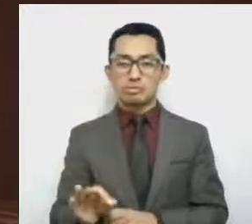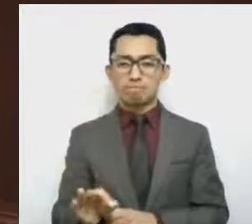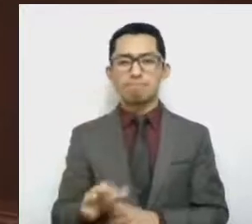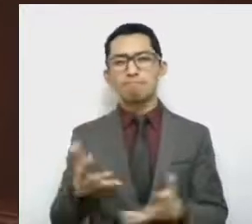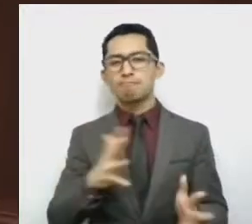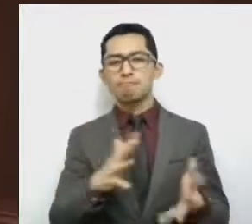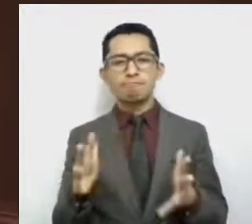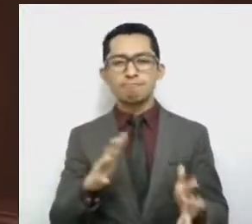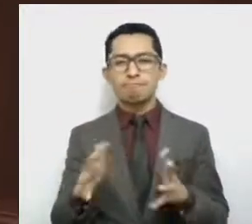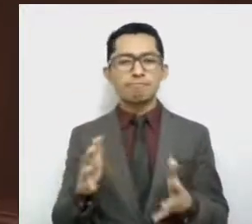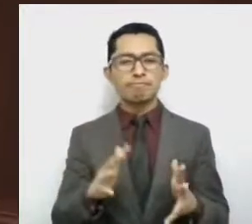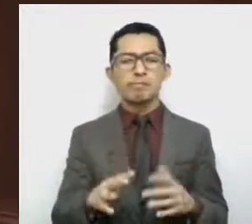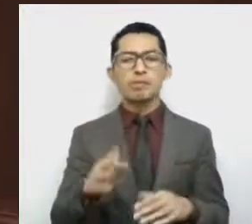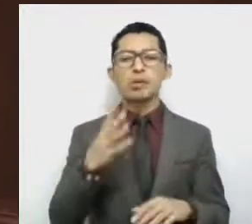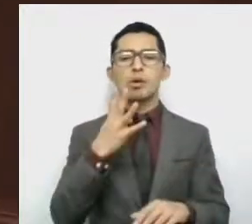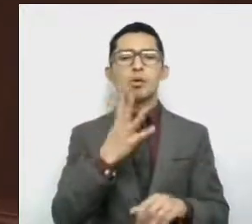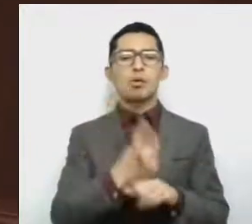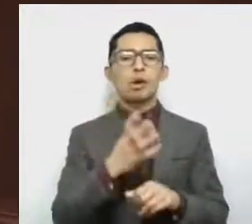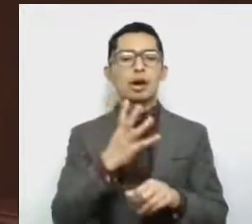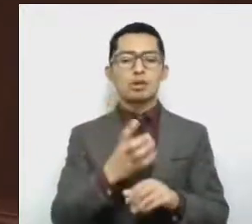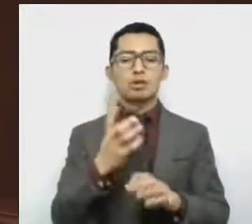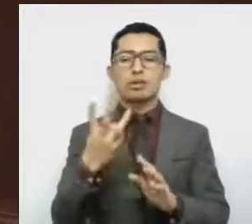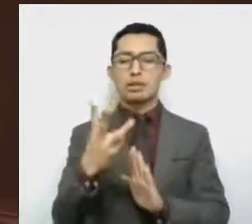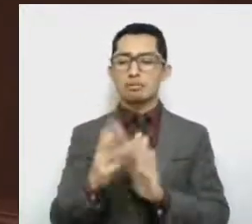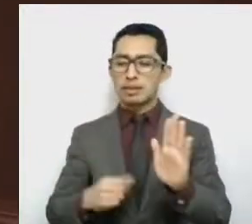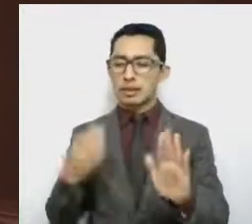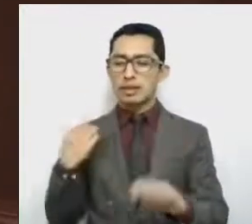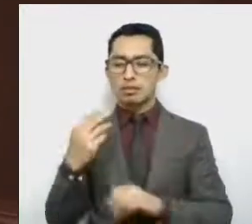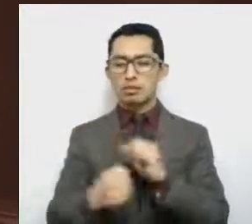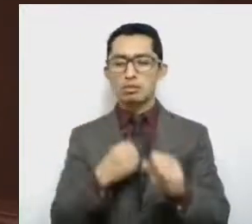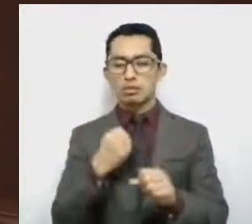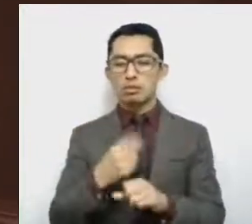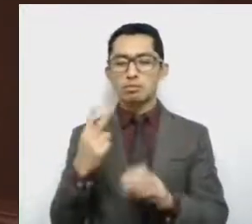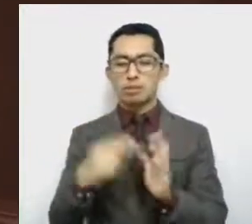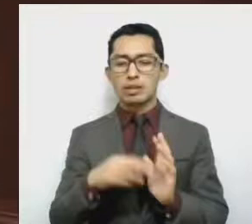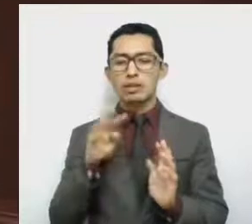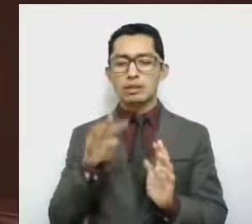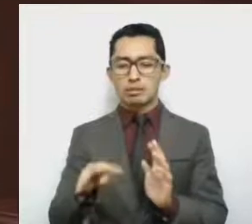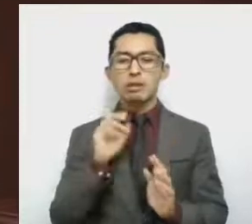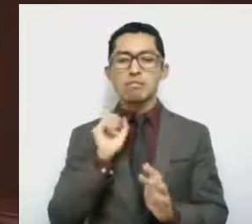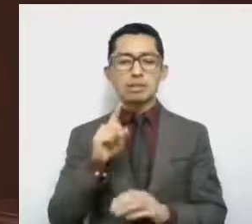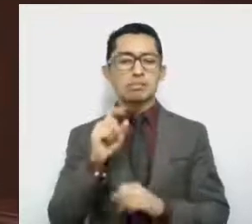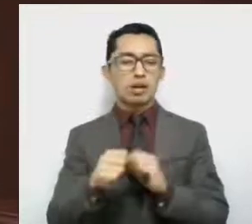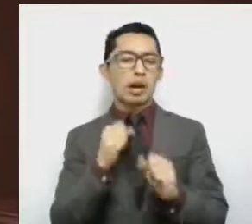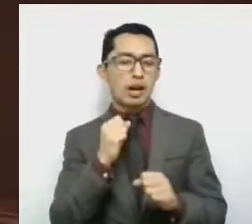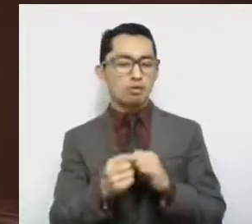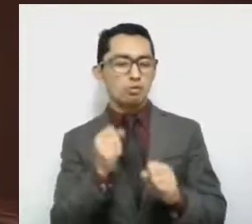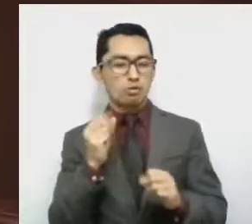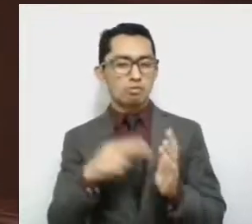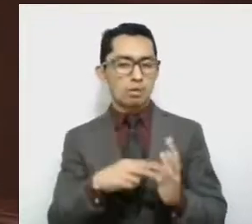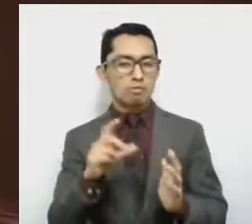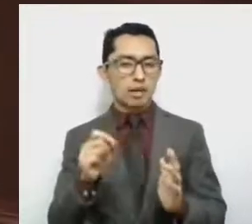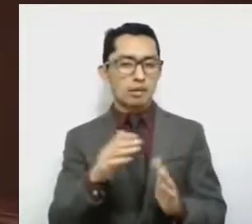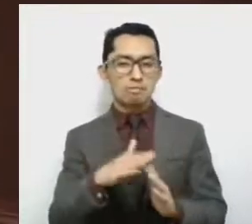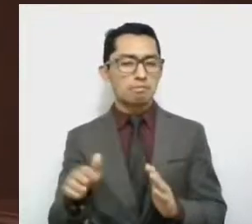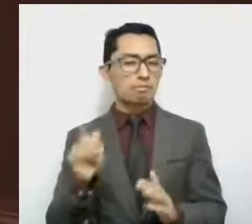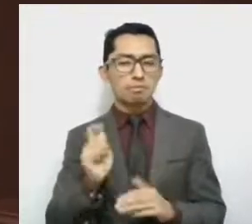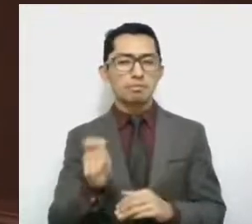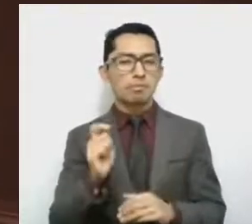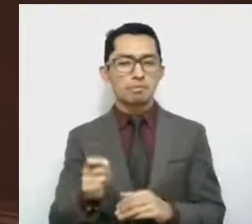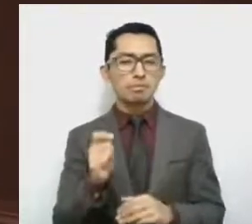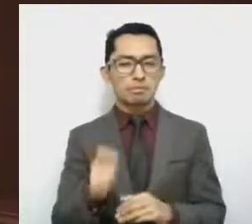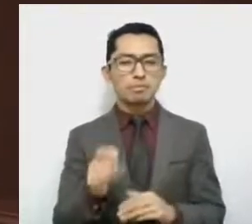cuarto trimestre de 2019 y el mismo periodo de 2020. Es decir, que